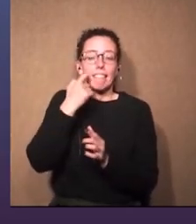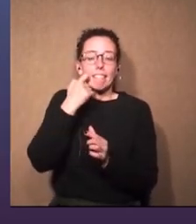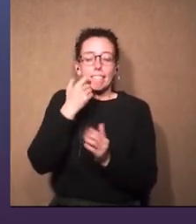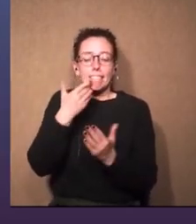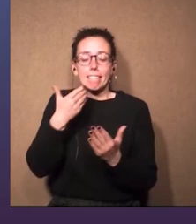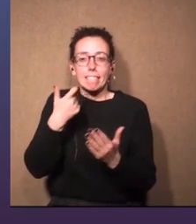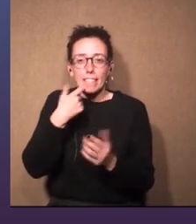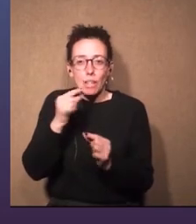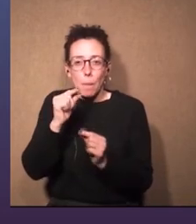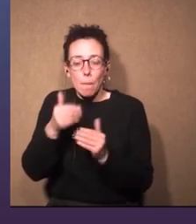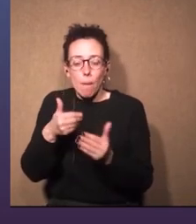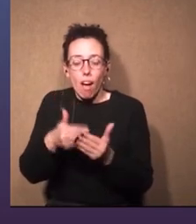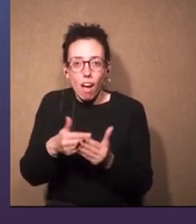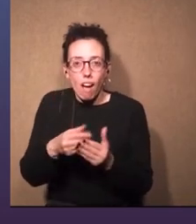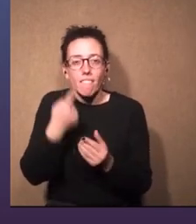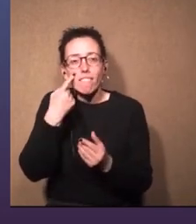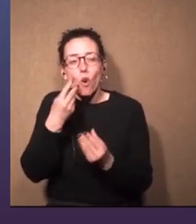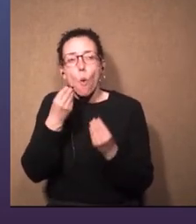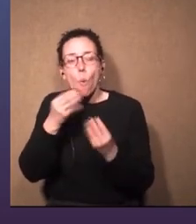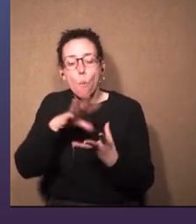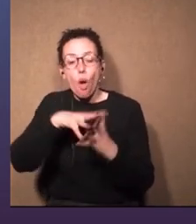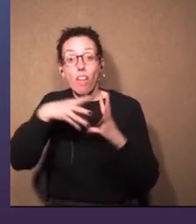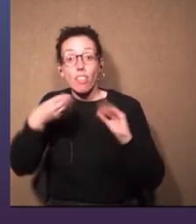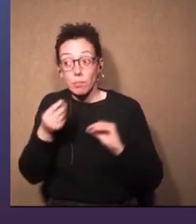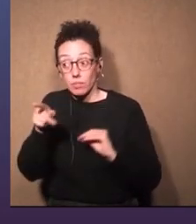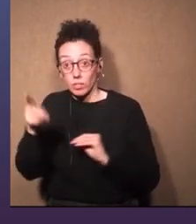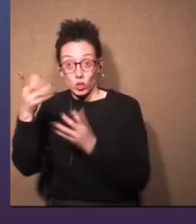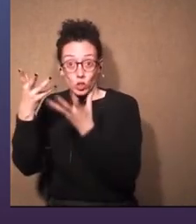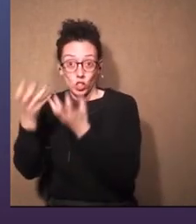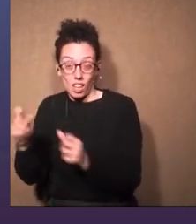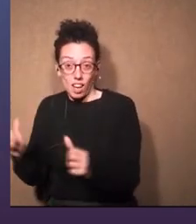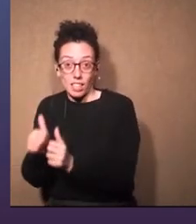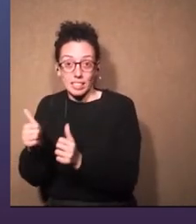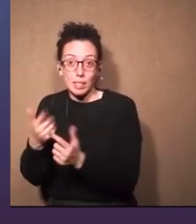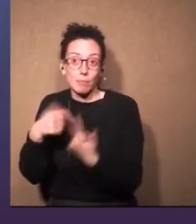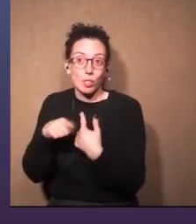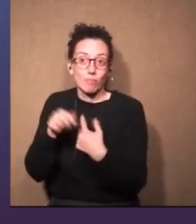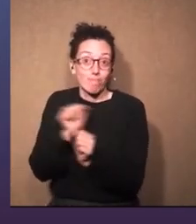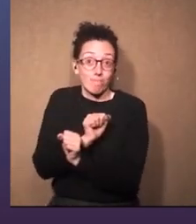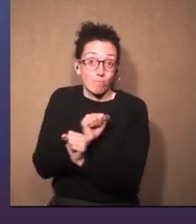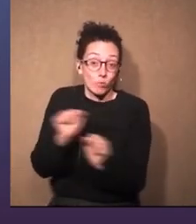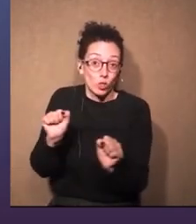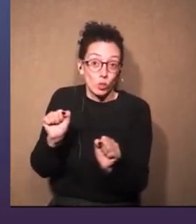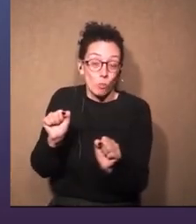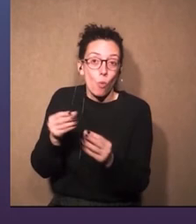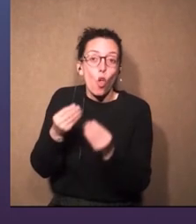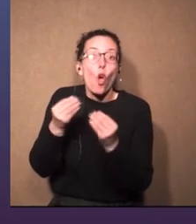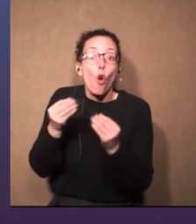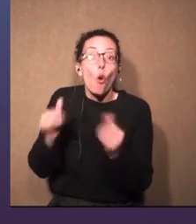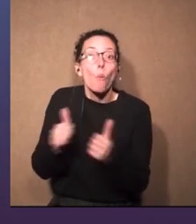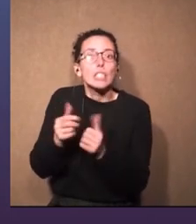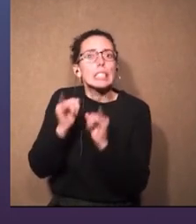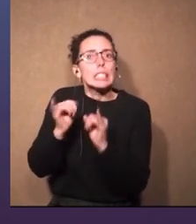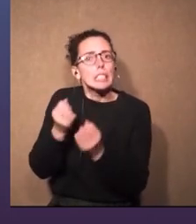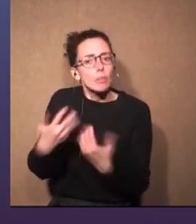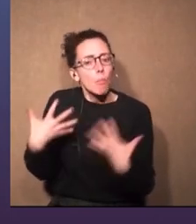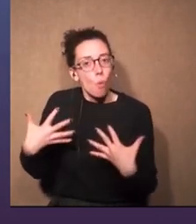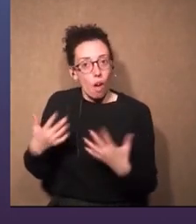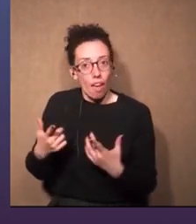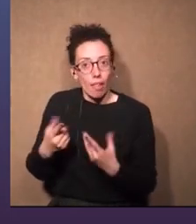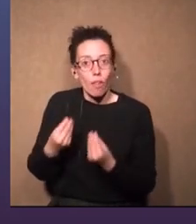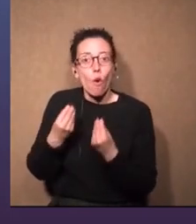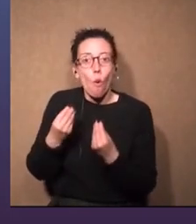poco menos, viendo cómo podemos adaptar lo que ellos quieren y no se puede hacer, cómo hacerlo